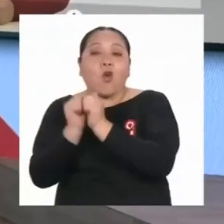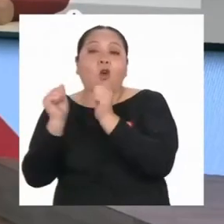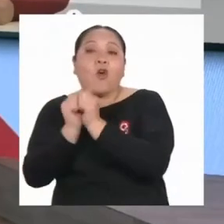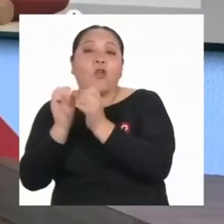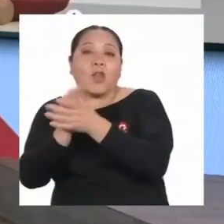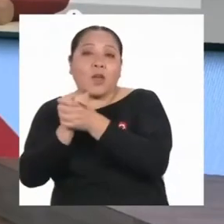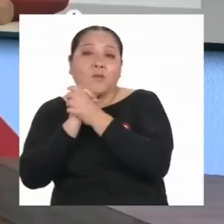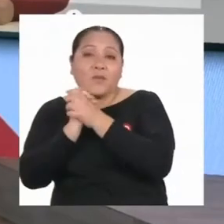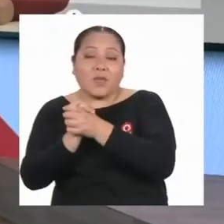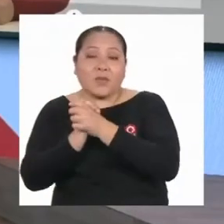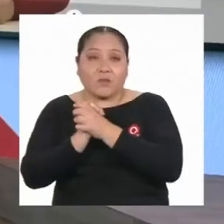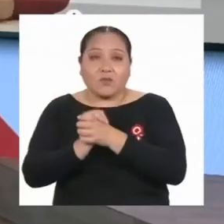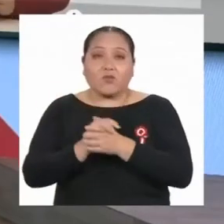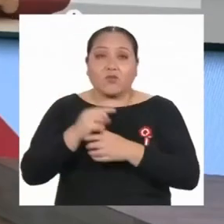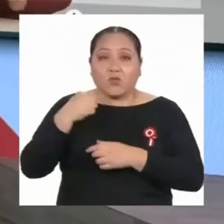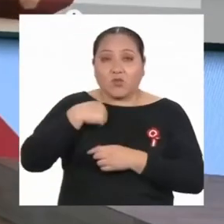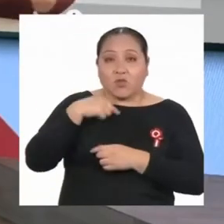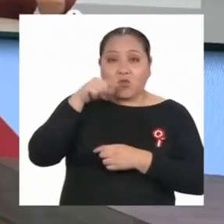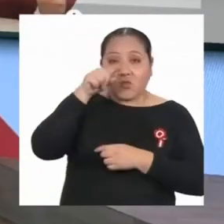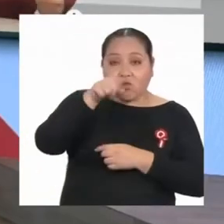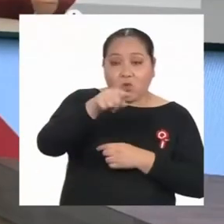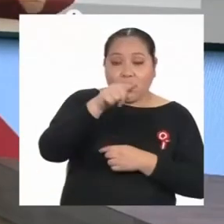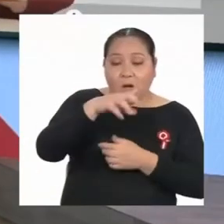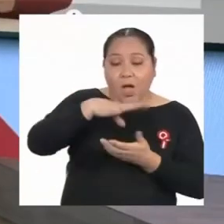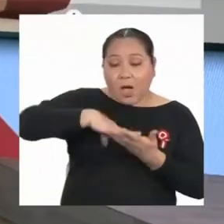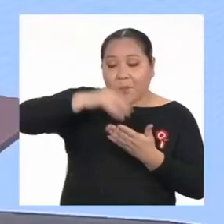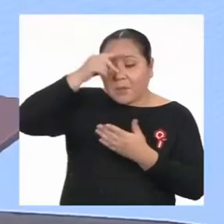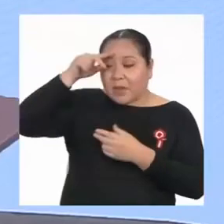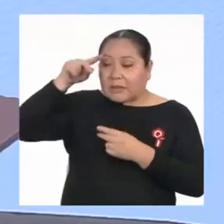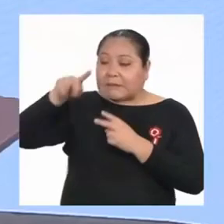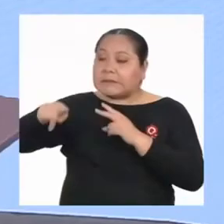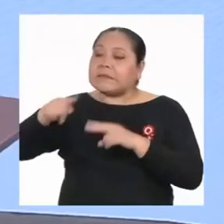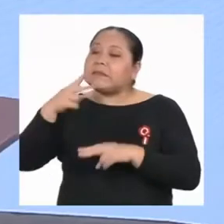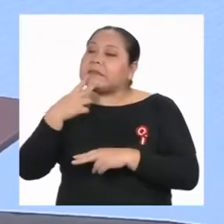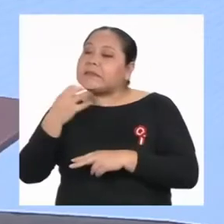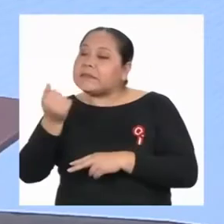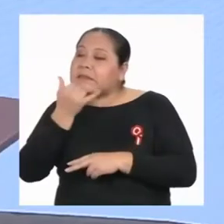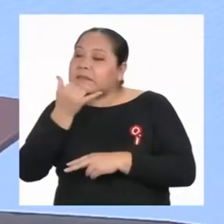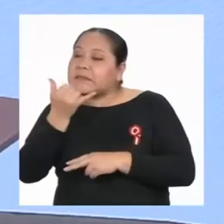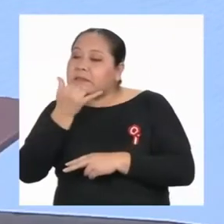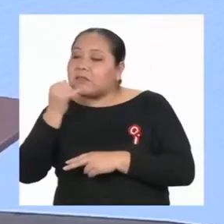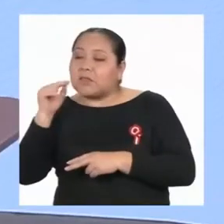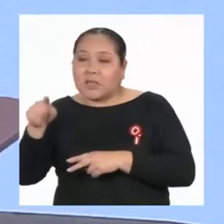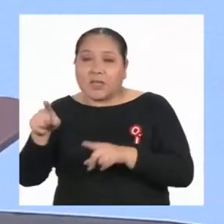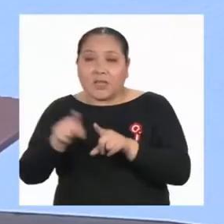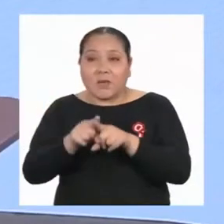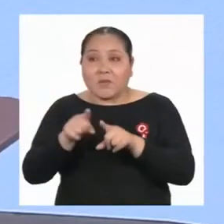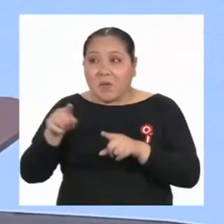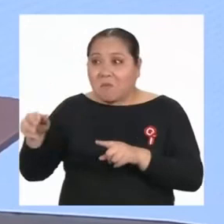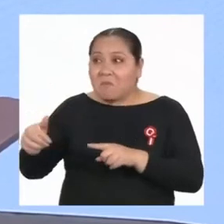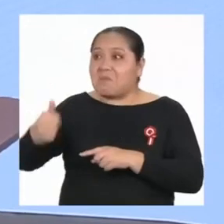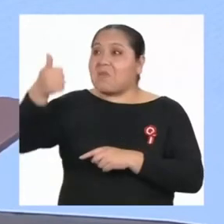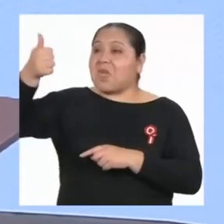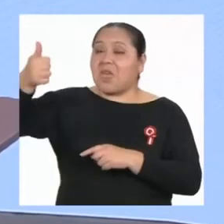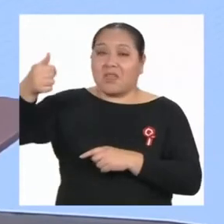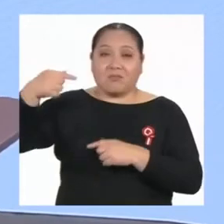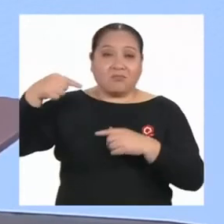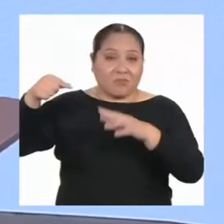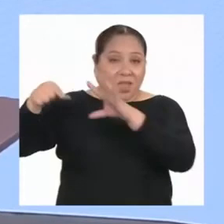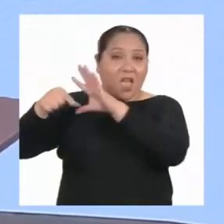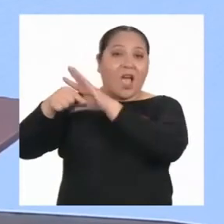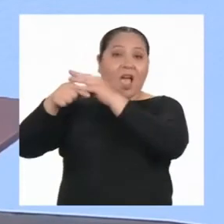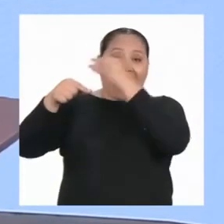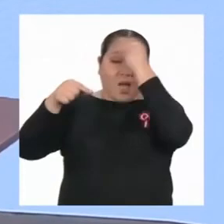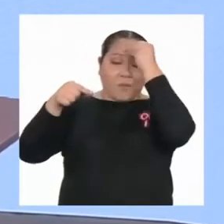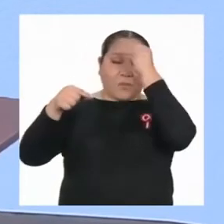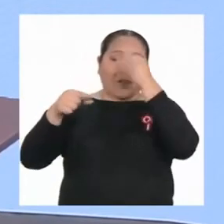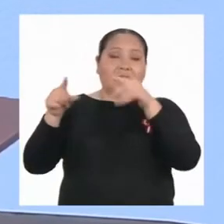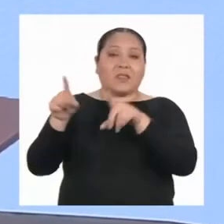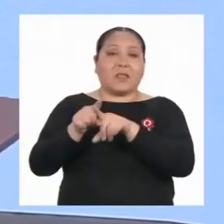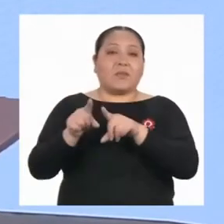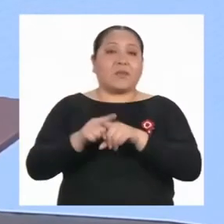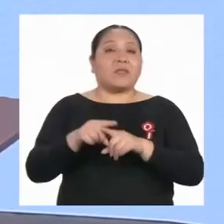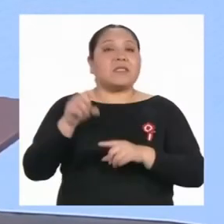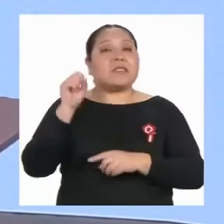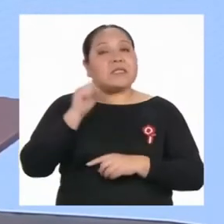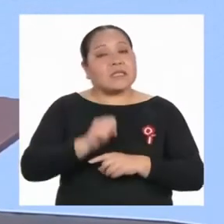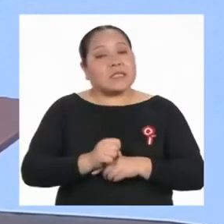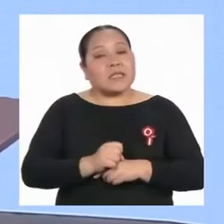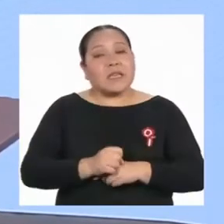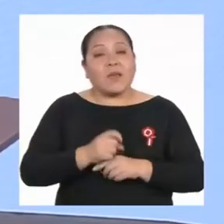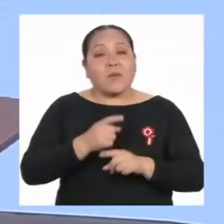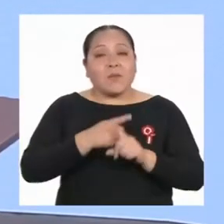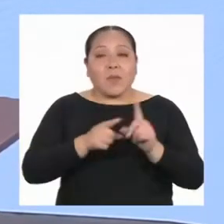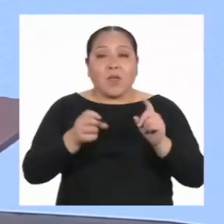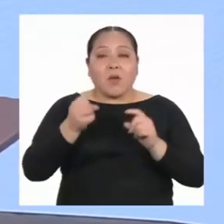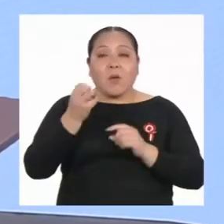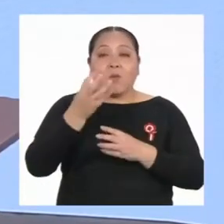los errores del resto y también de sus logros. ¡Totalmente! Sin embargo, hay muchos estudiantes que